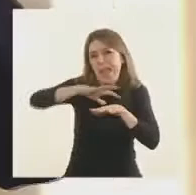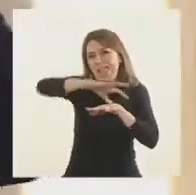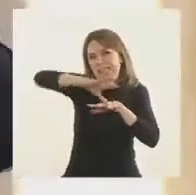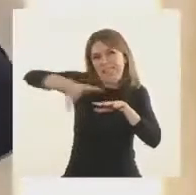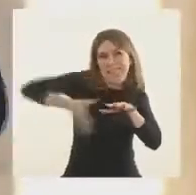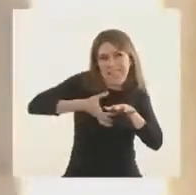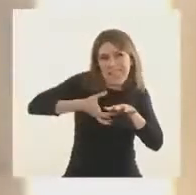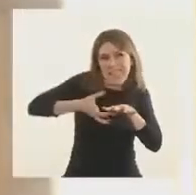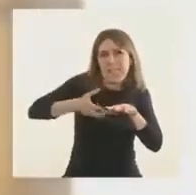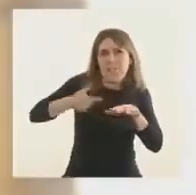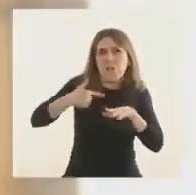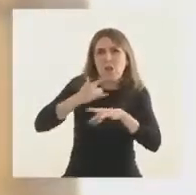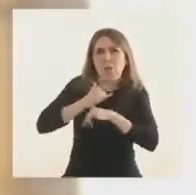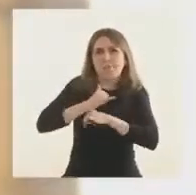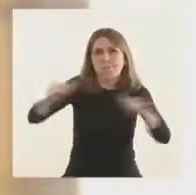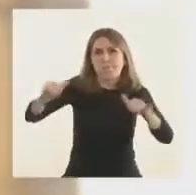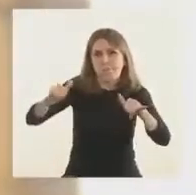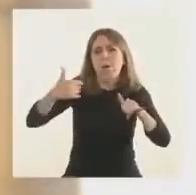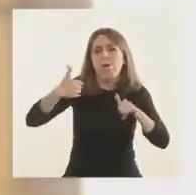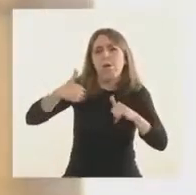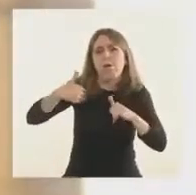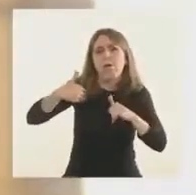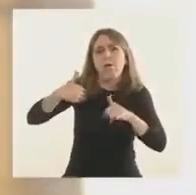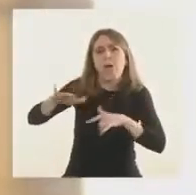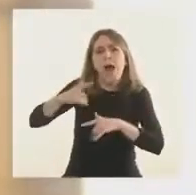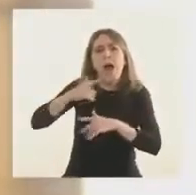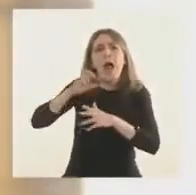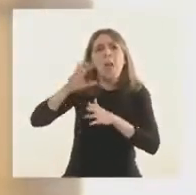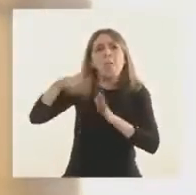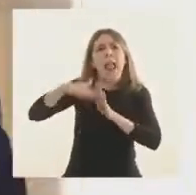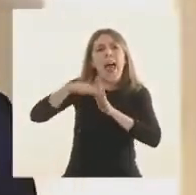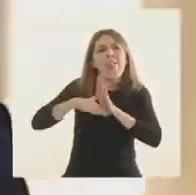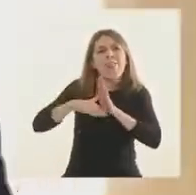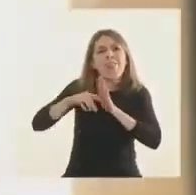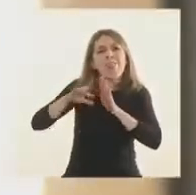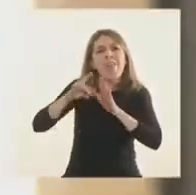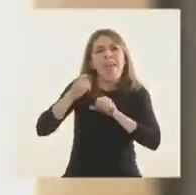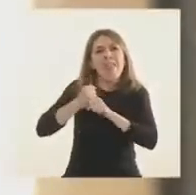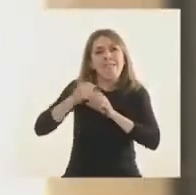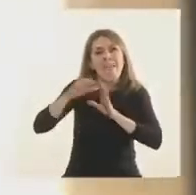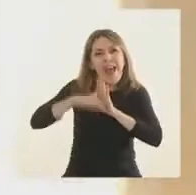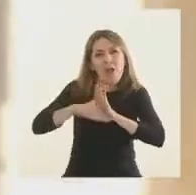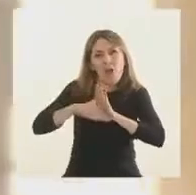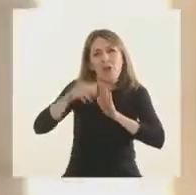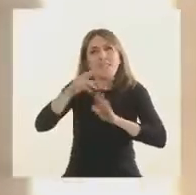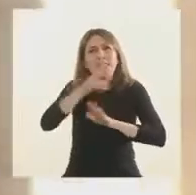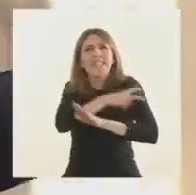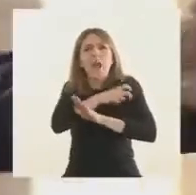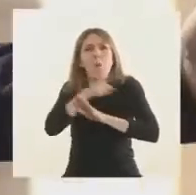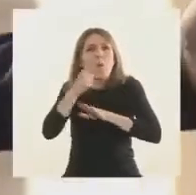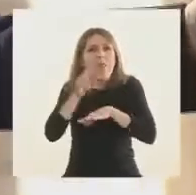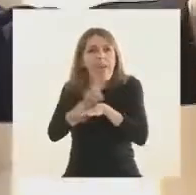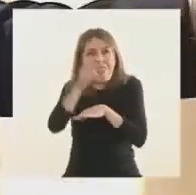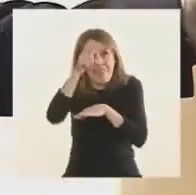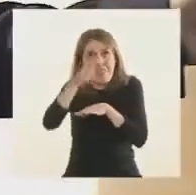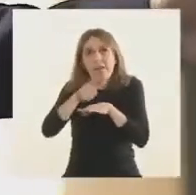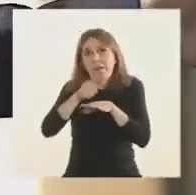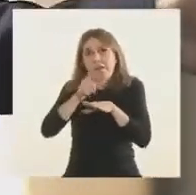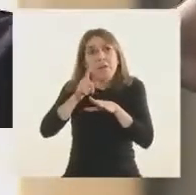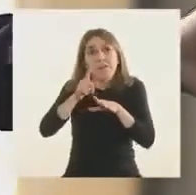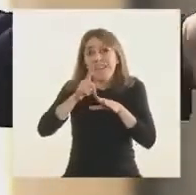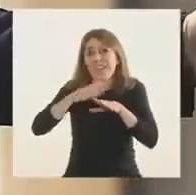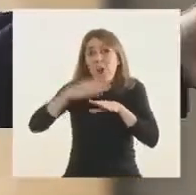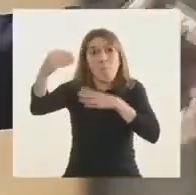Y ahí anuncié que íbamos a seguir con ese plan hacia el interior del país. Acá hemos